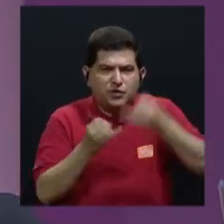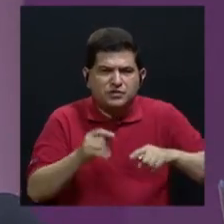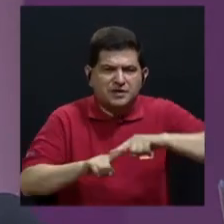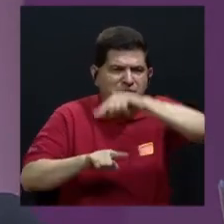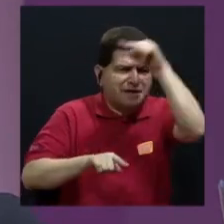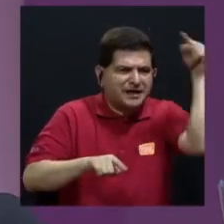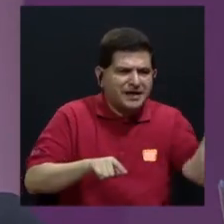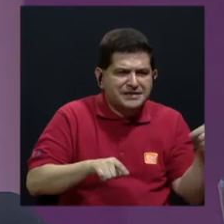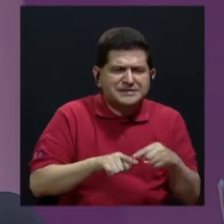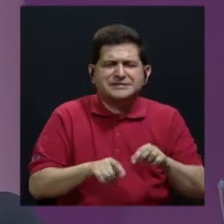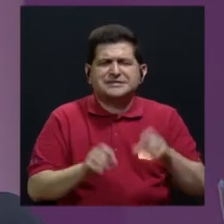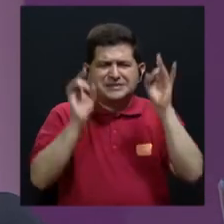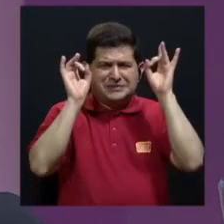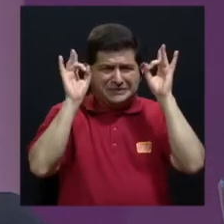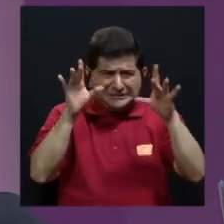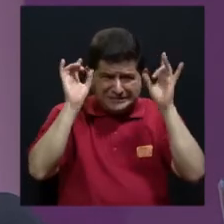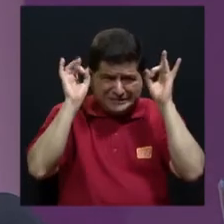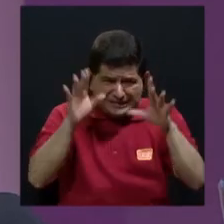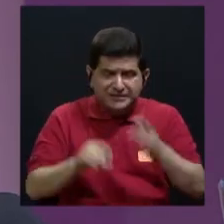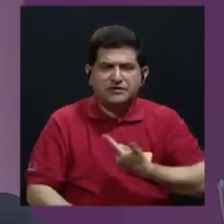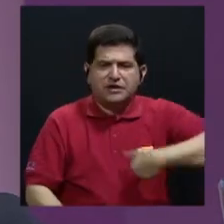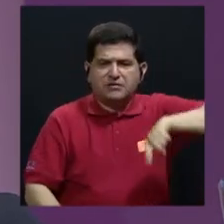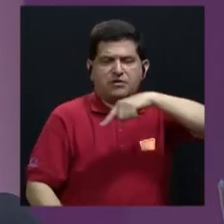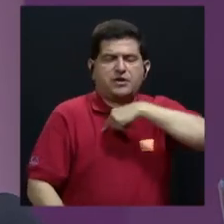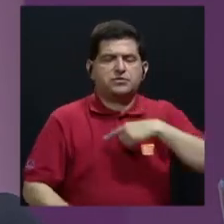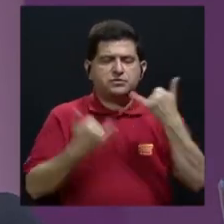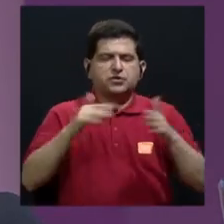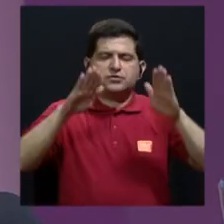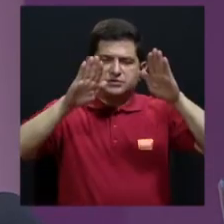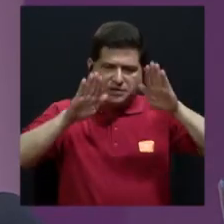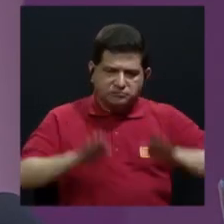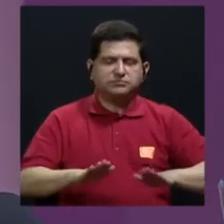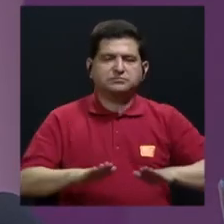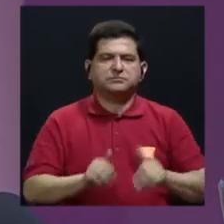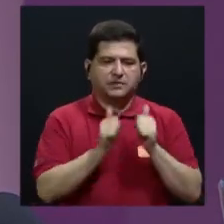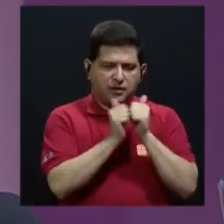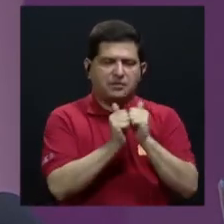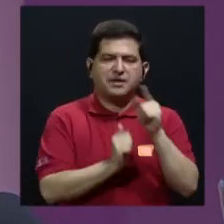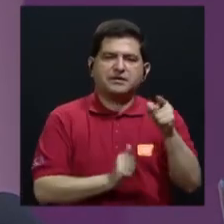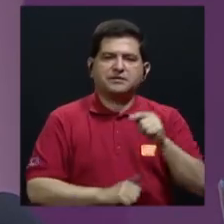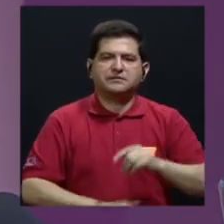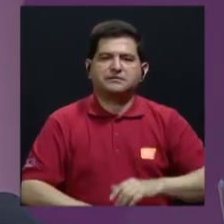círculo de horror y permitirnos a nosotros descansar junto a él.